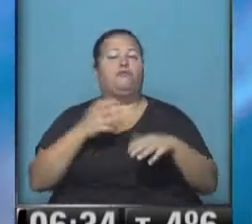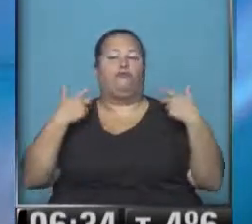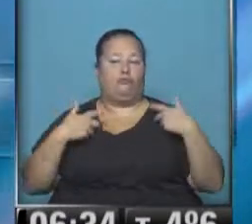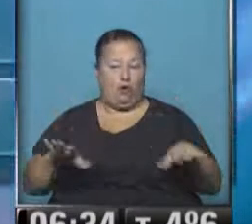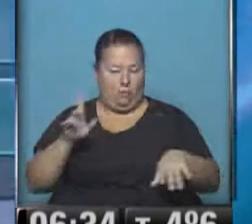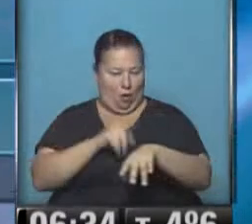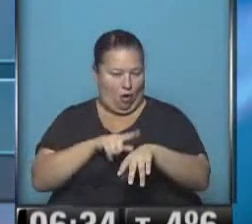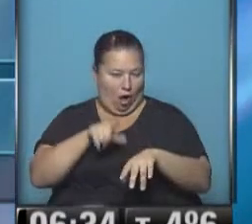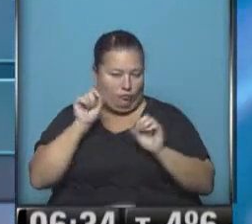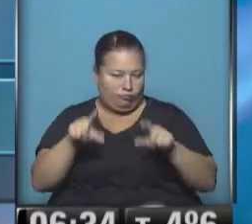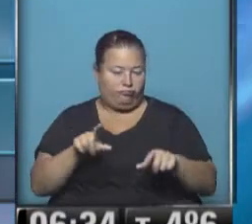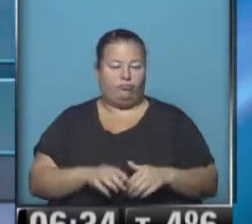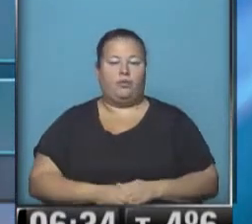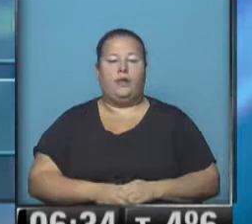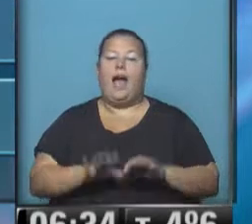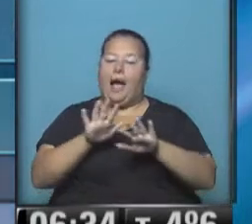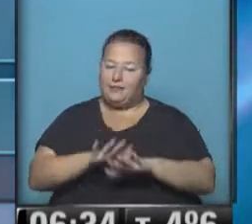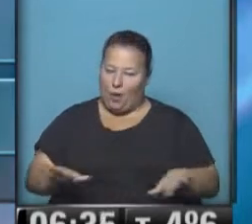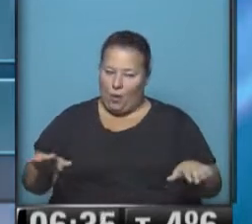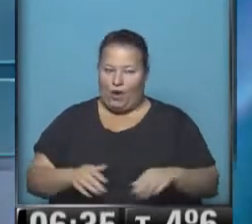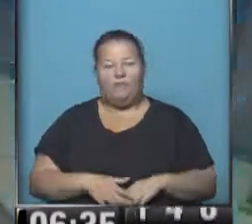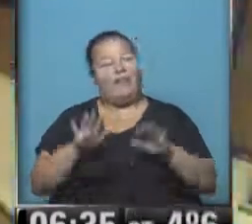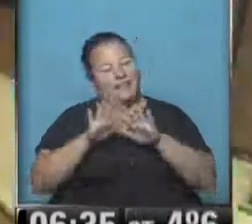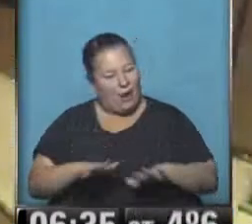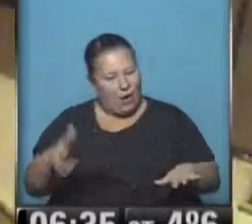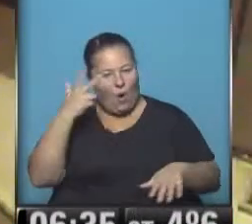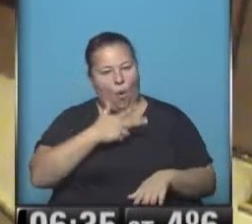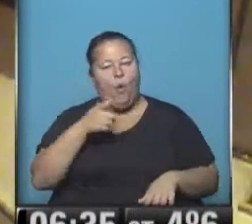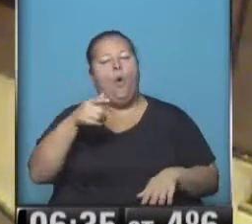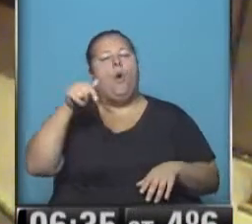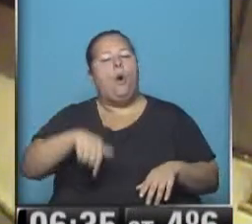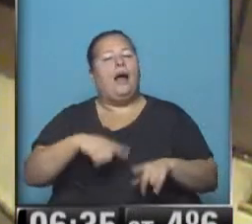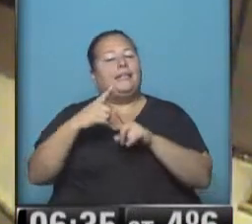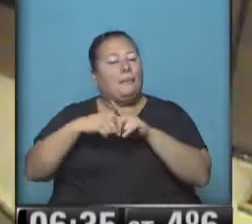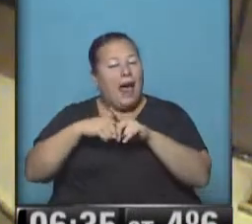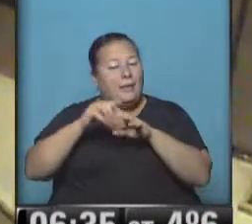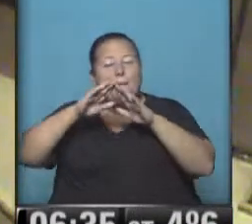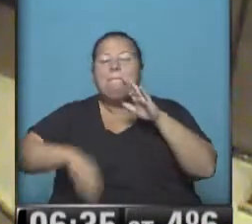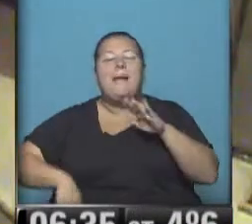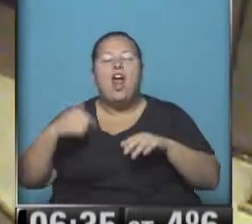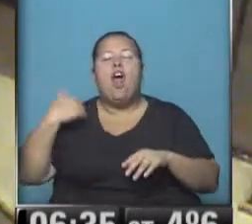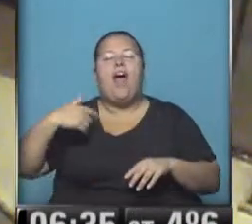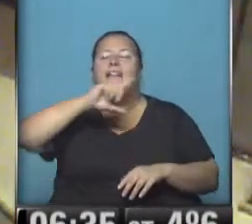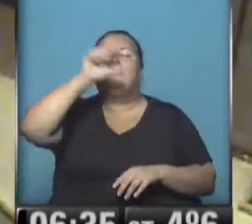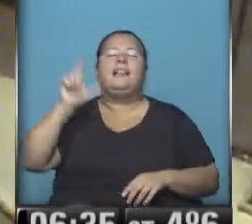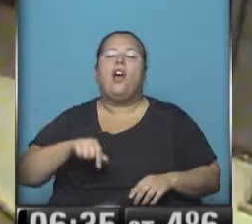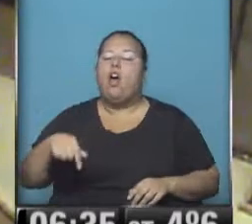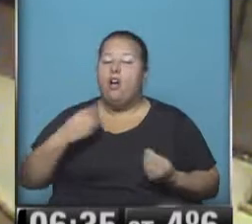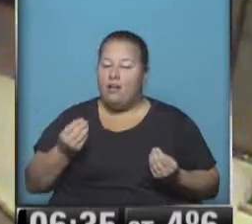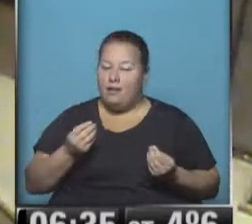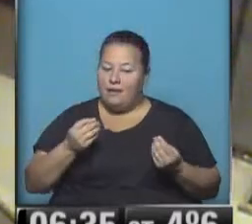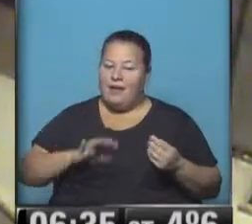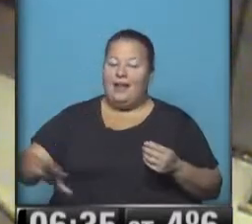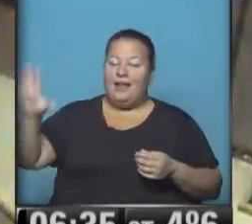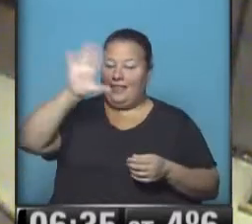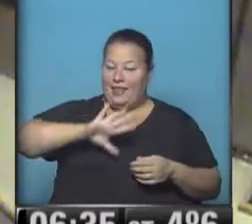a los cronogramas previstos. Hasta luego. Hasta luego, Hugo, y las temperaturas más bajas del país hoy, dentro del